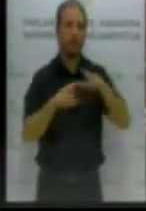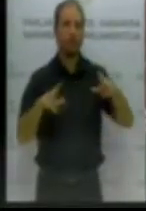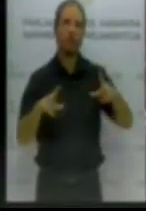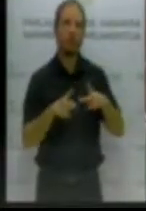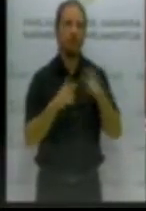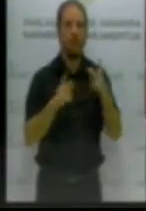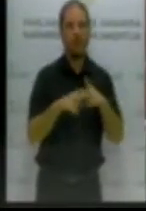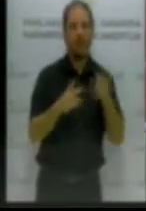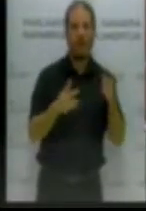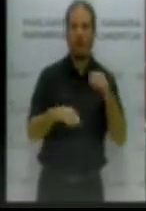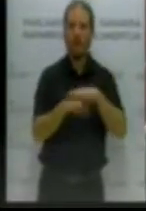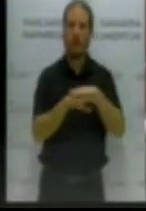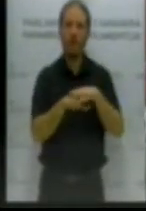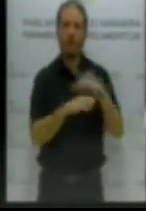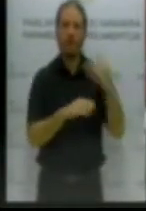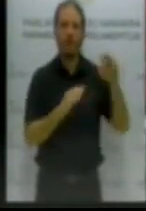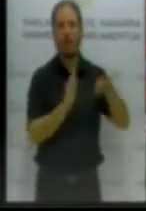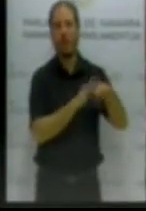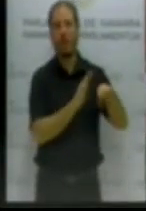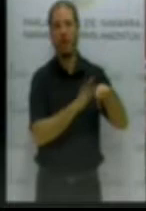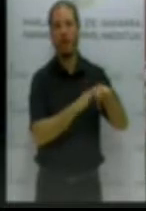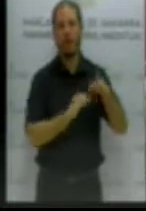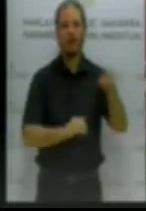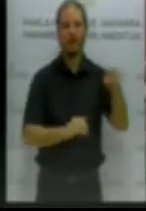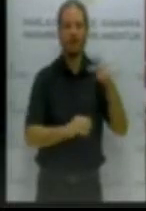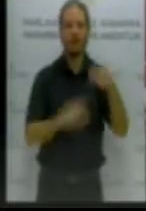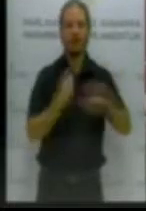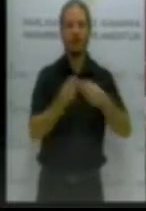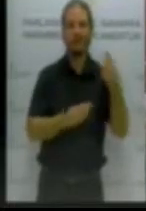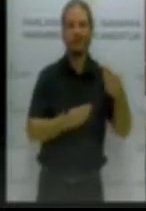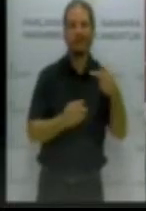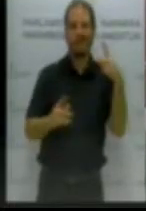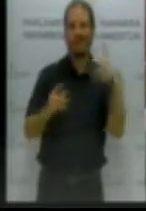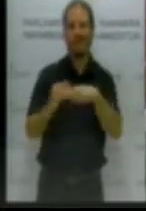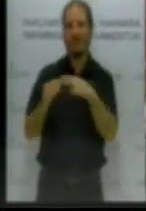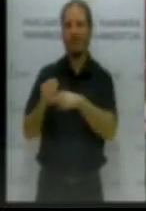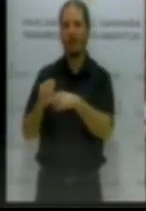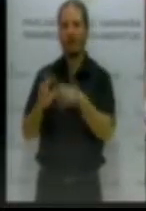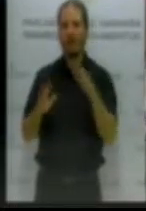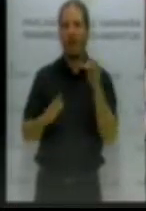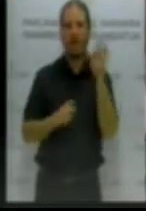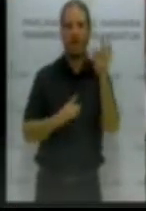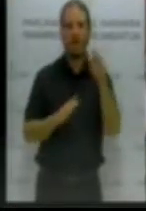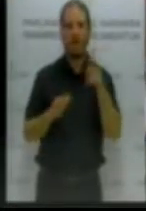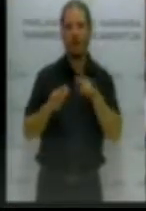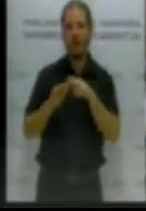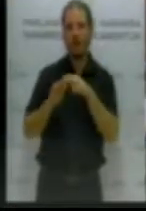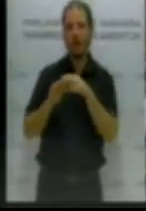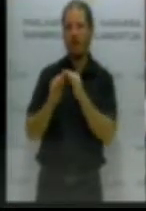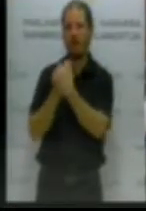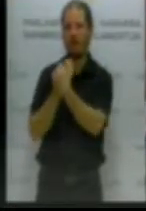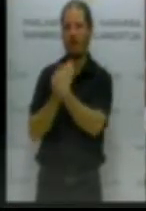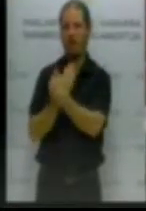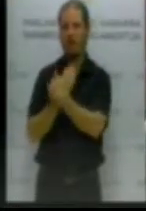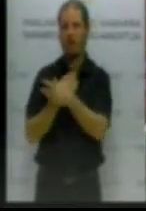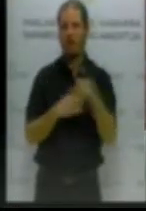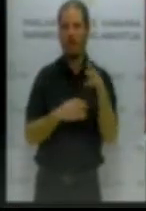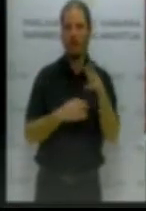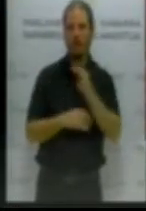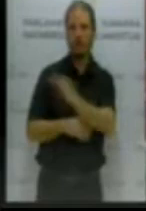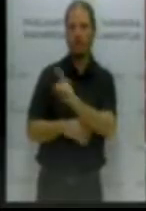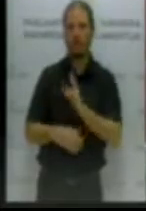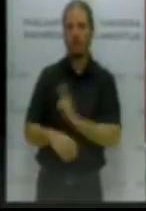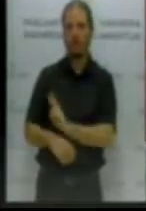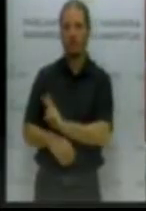izquierdas, a recortarles y además de forma encubierta sus derechos. ¿Y cómo lo han hecho? Pues